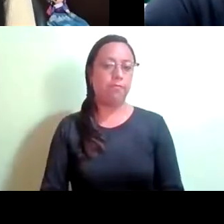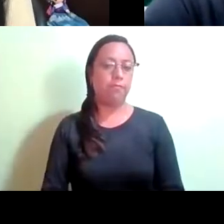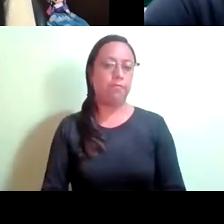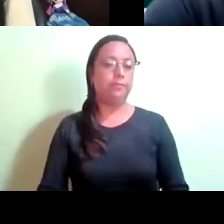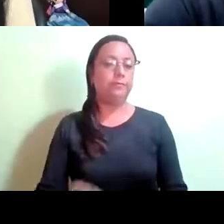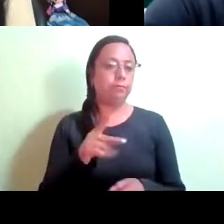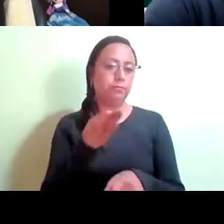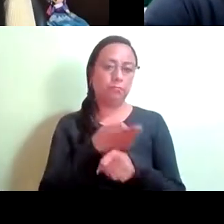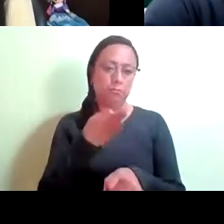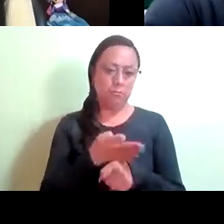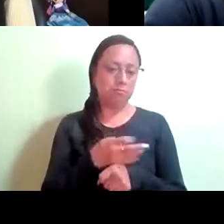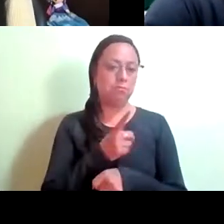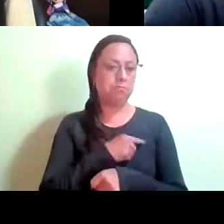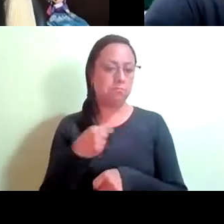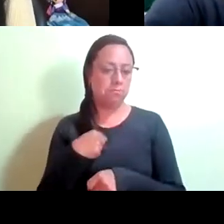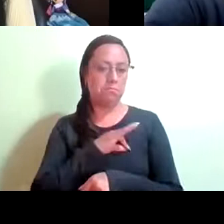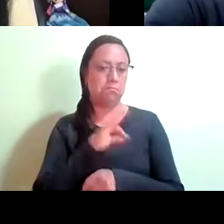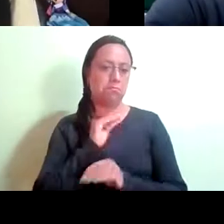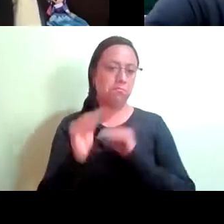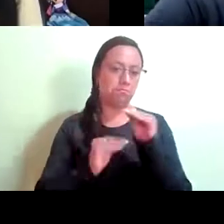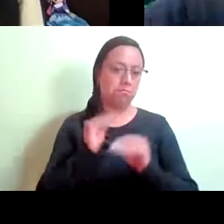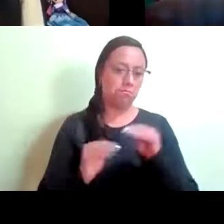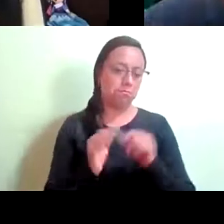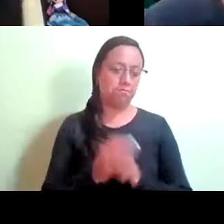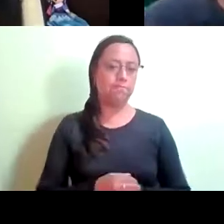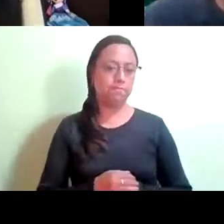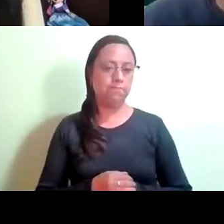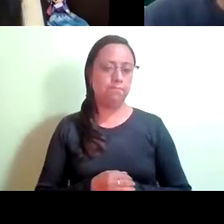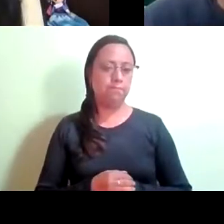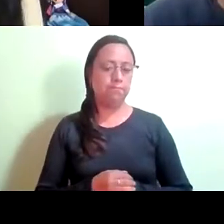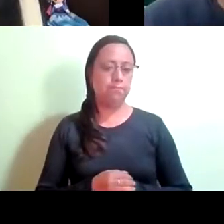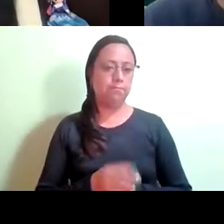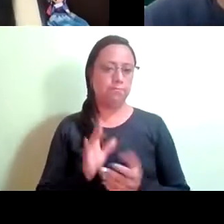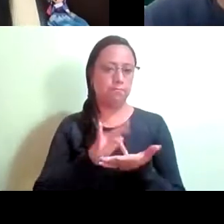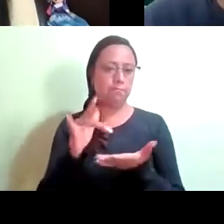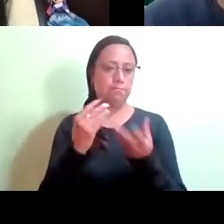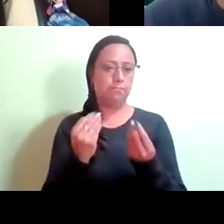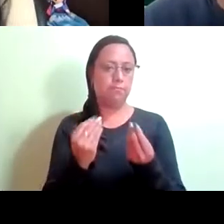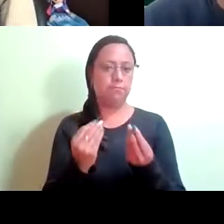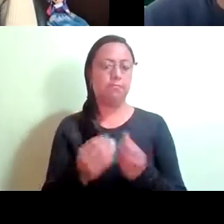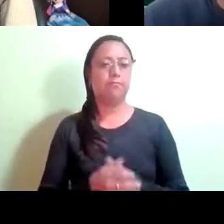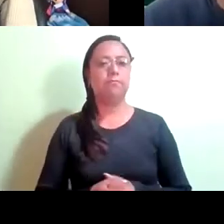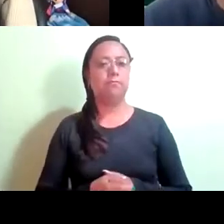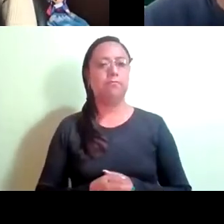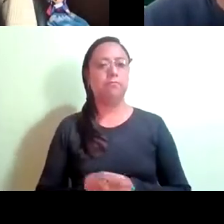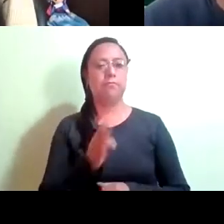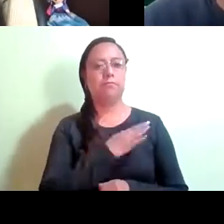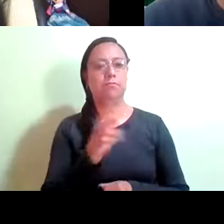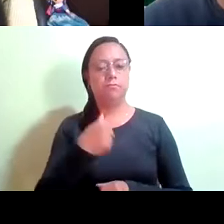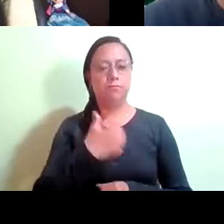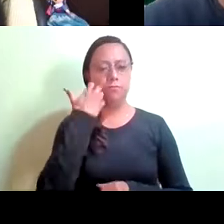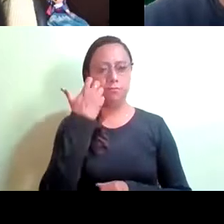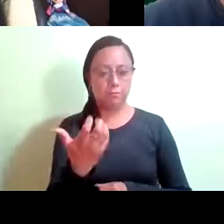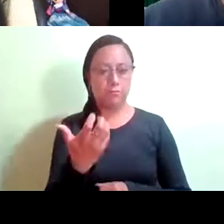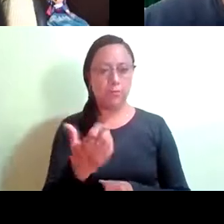discusión este en su momento de diputada presidenta. Le agradezco. Pues yo sí quisiera que los demás diputados opinaran si